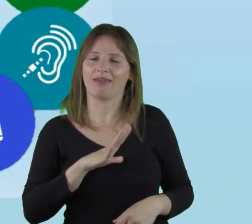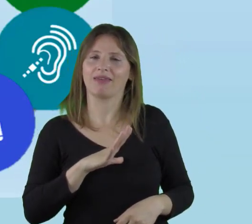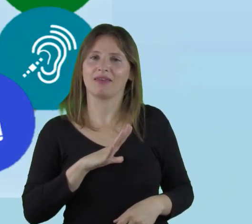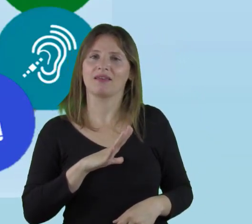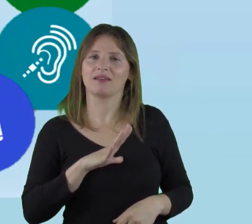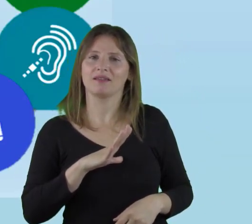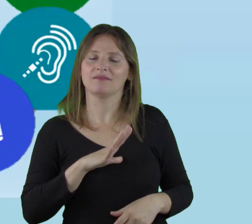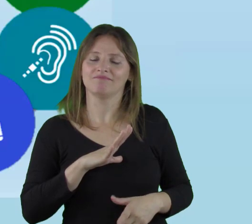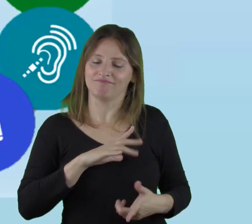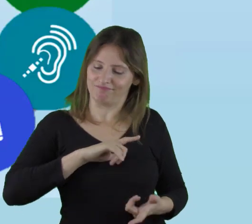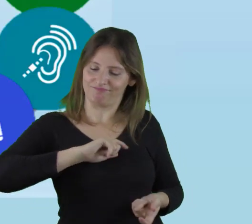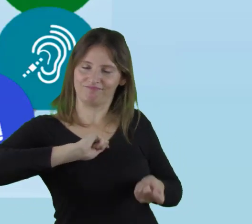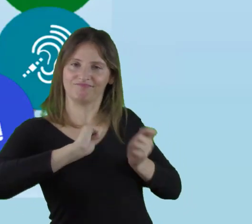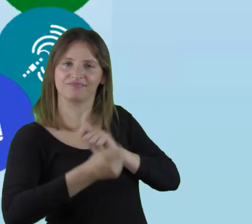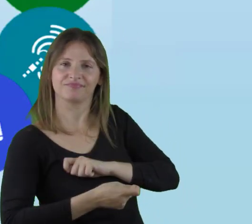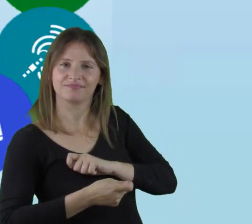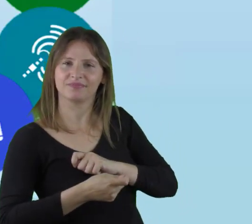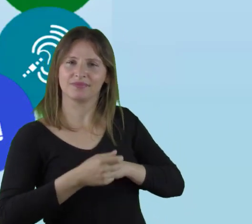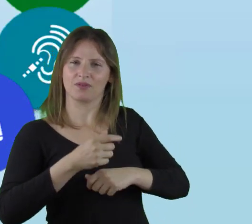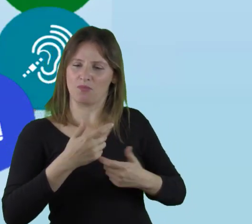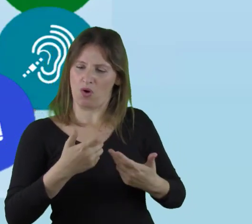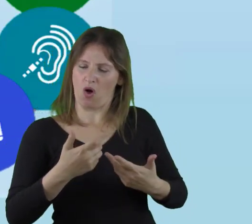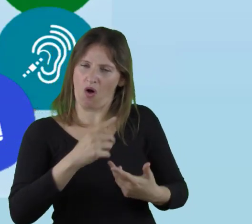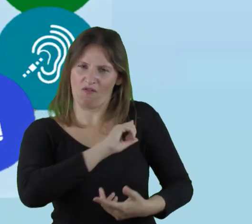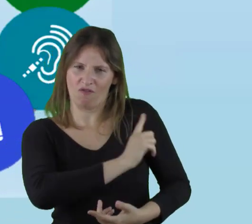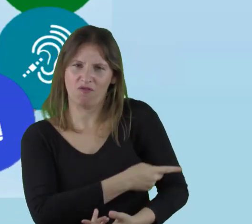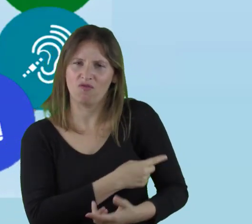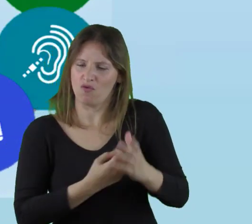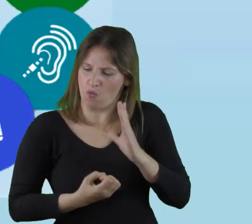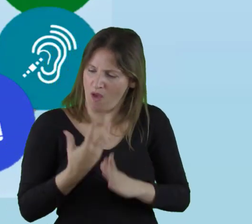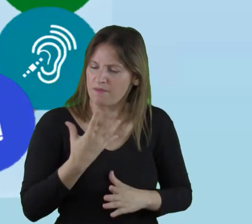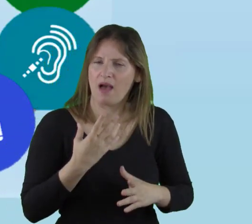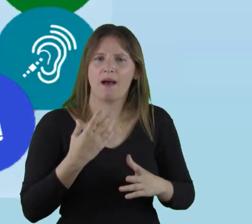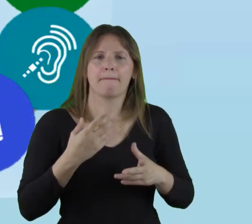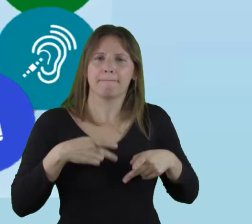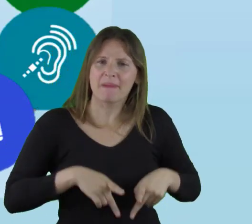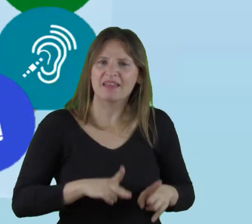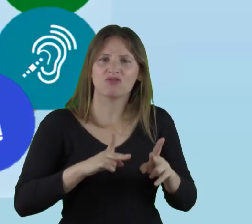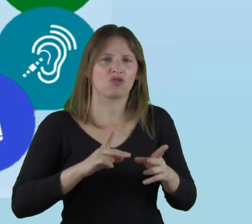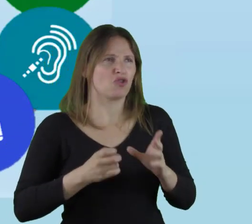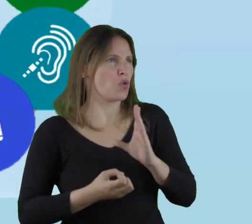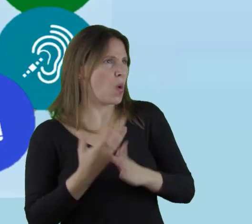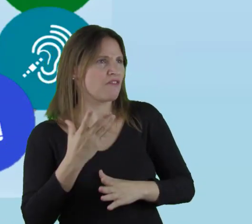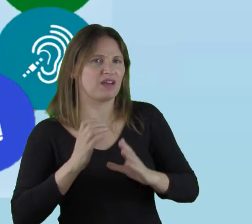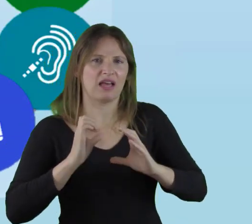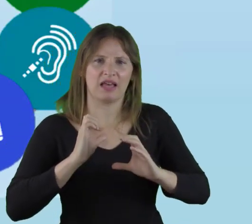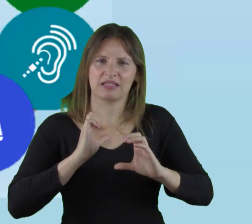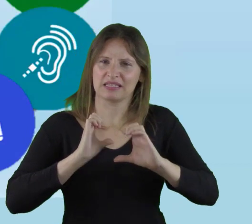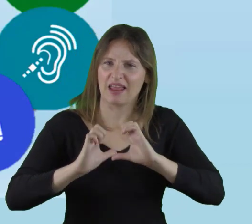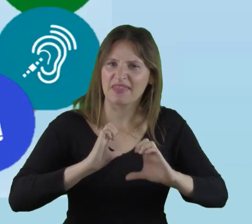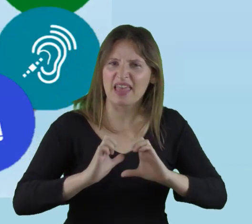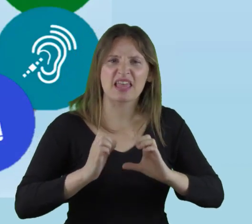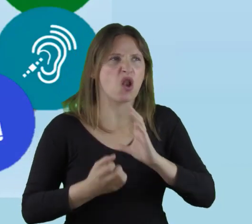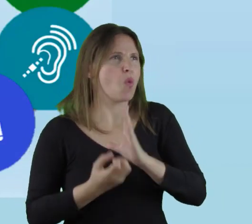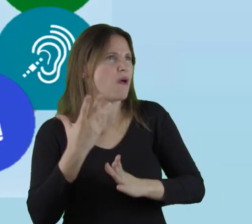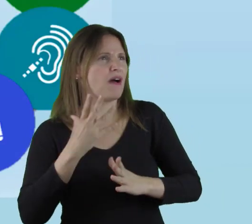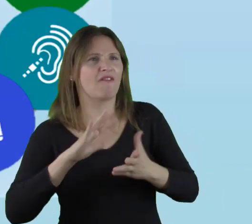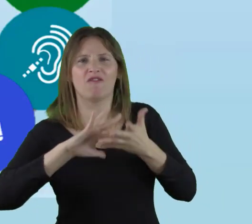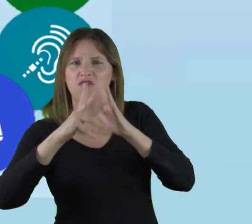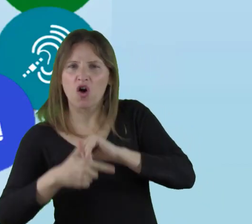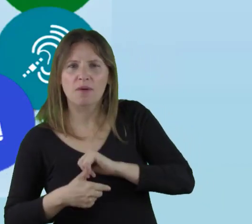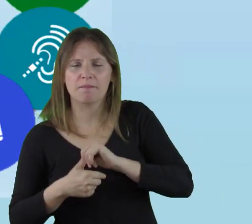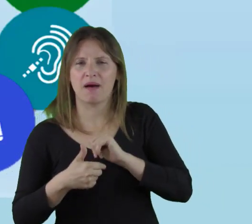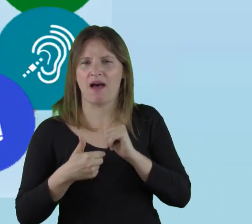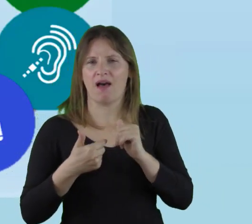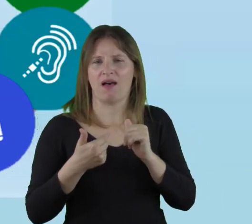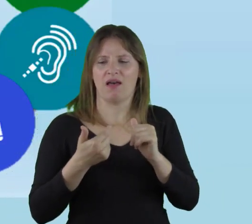que empoderarnos de nuevas metodologías, de nuevas estrategias, de nuevas formas de